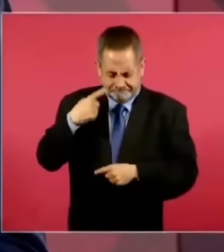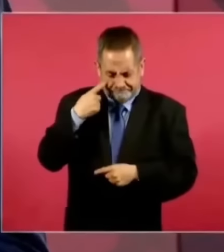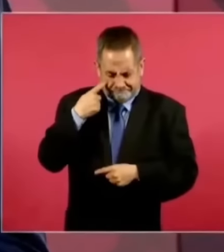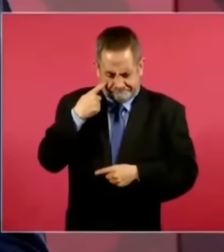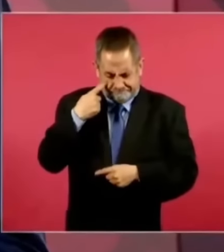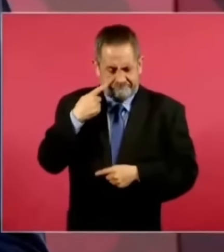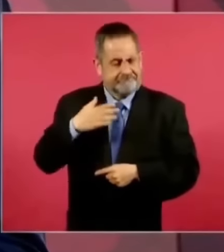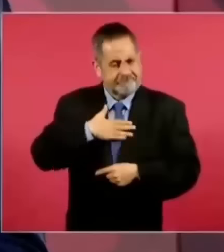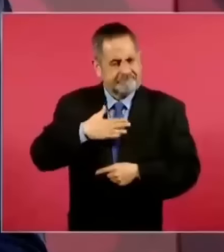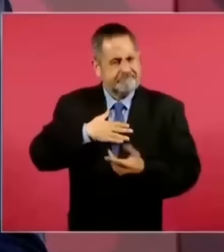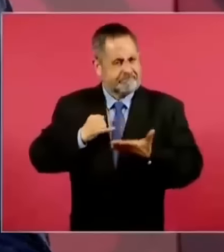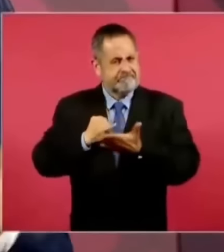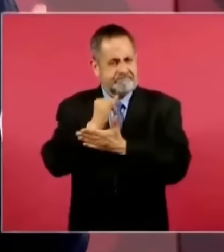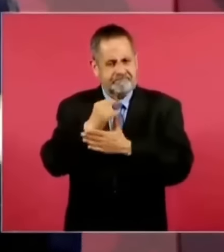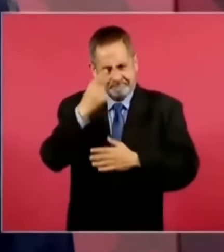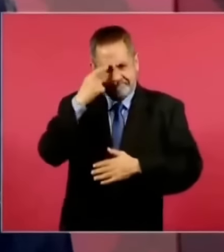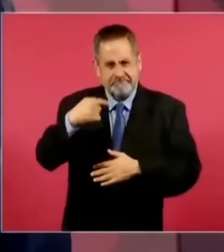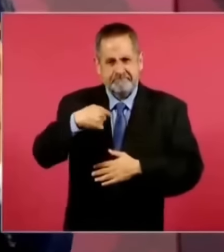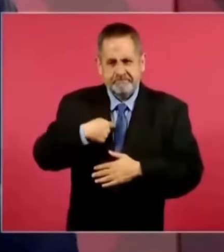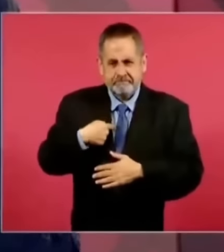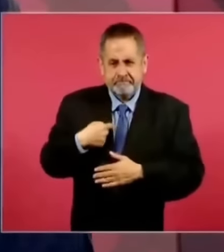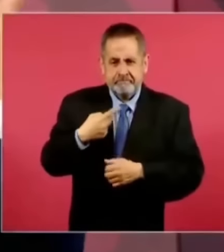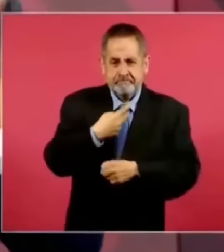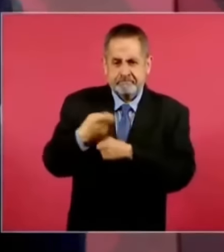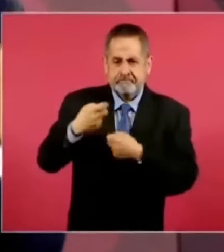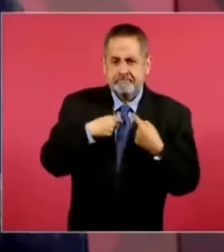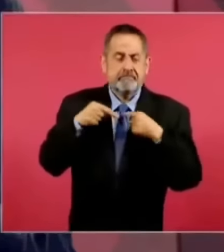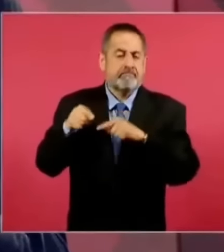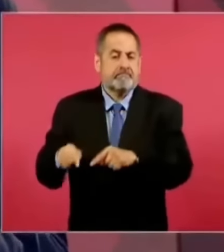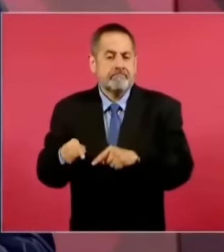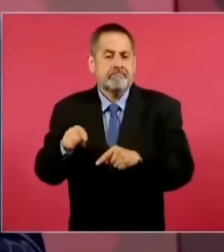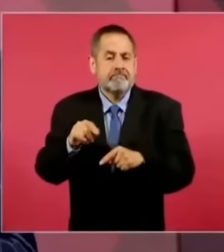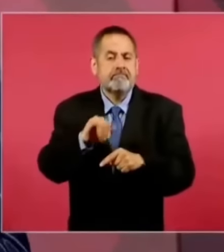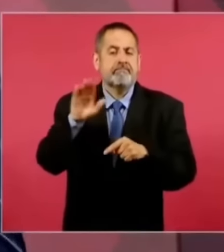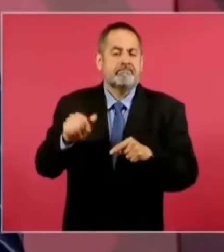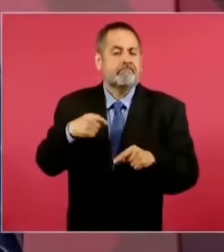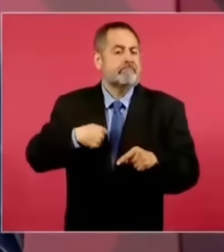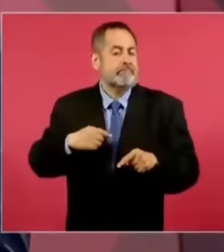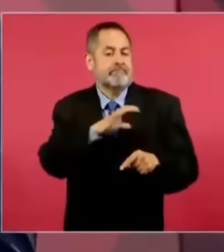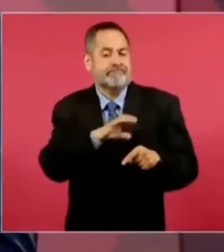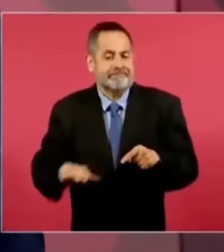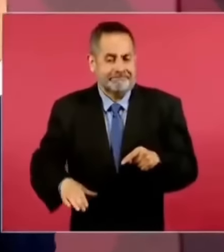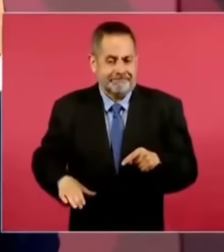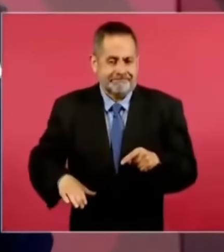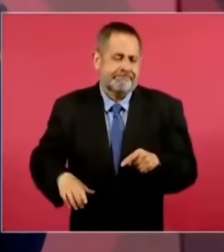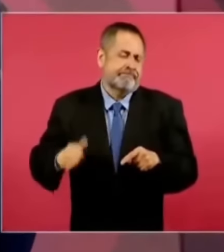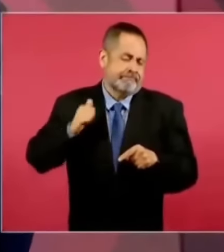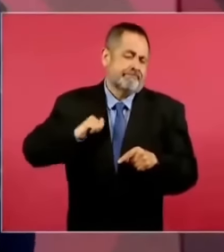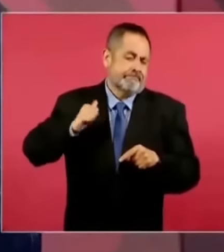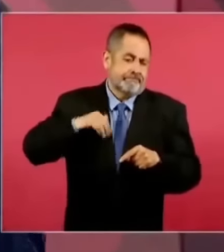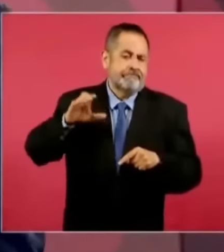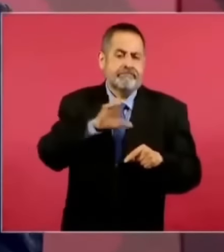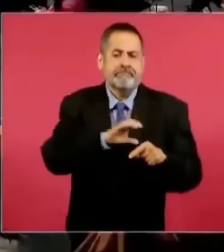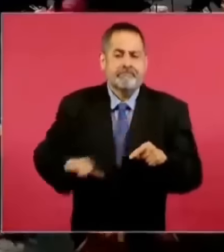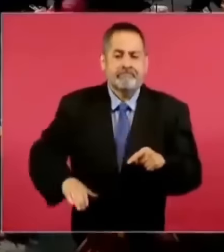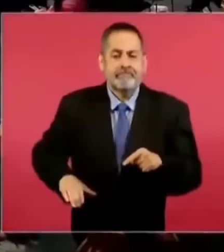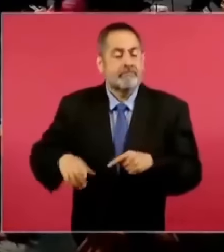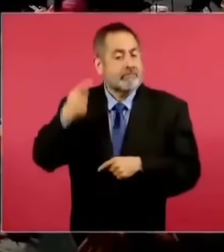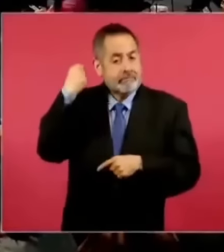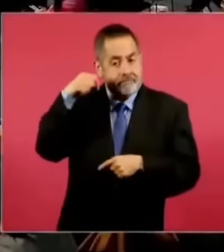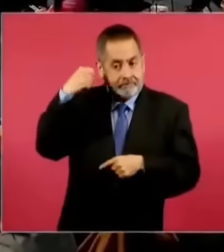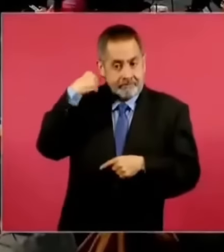aceptar una invitación para ser candidato a gobernador en Tabasco